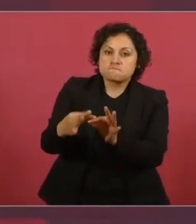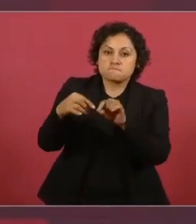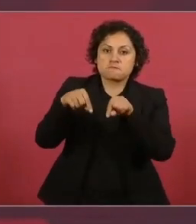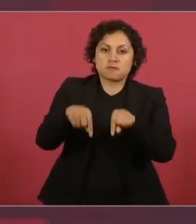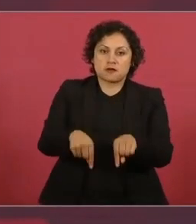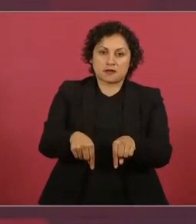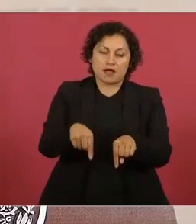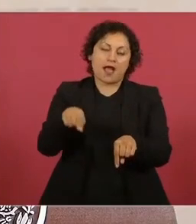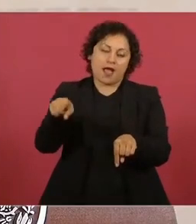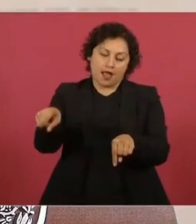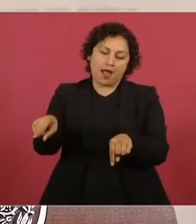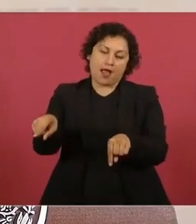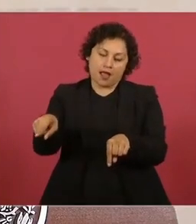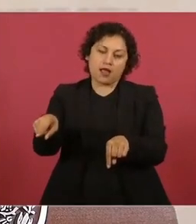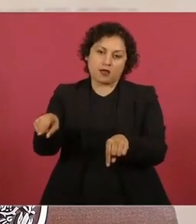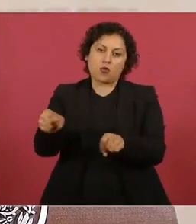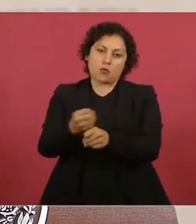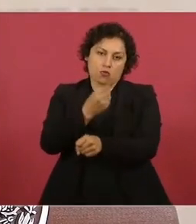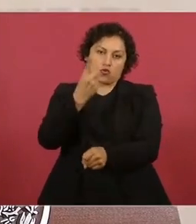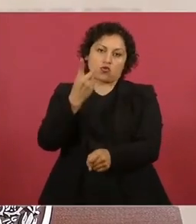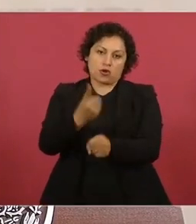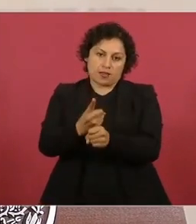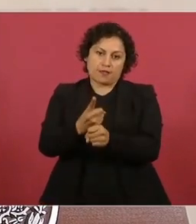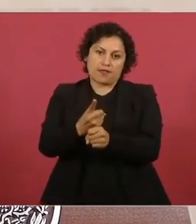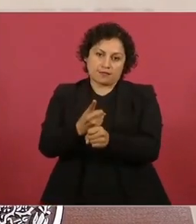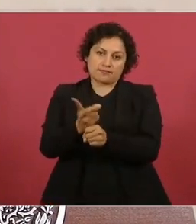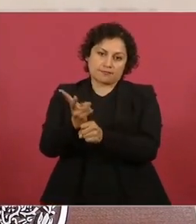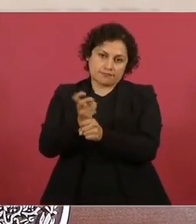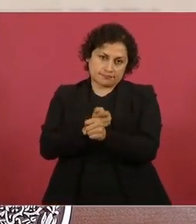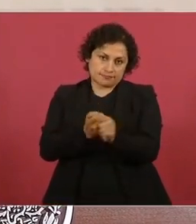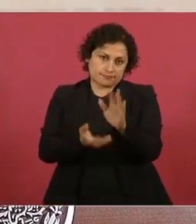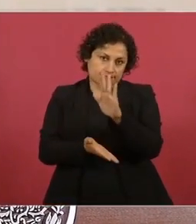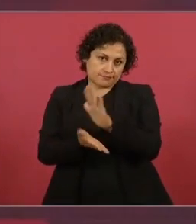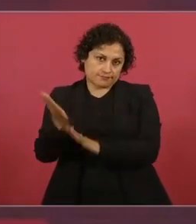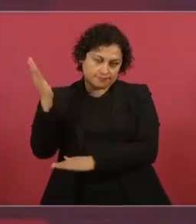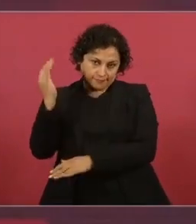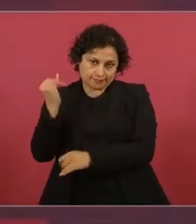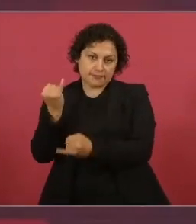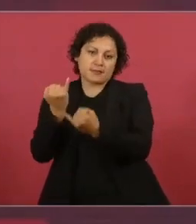a estas conferencias entonces ustedes